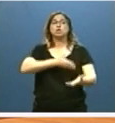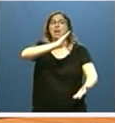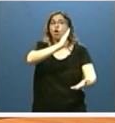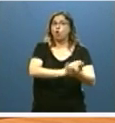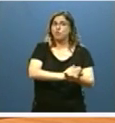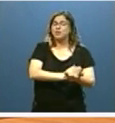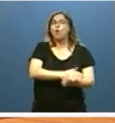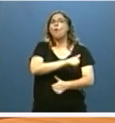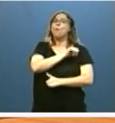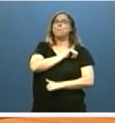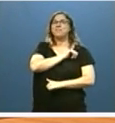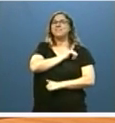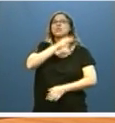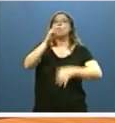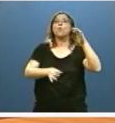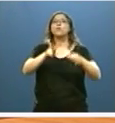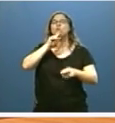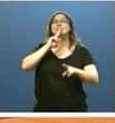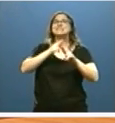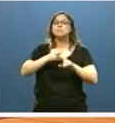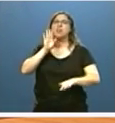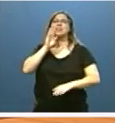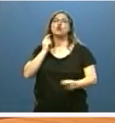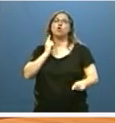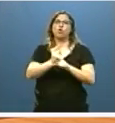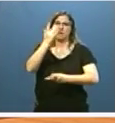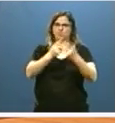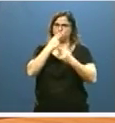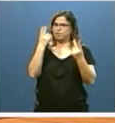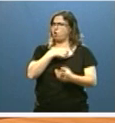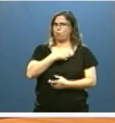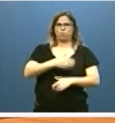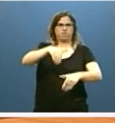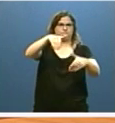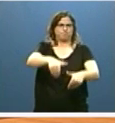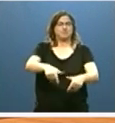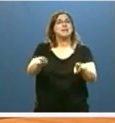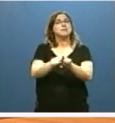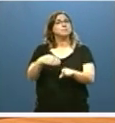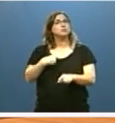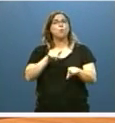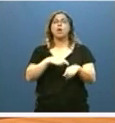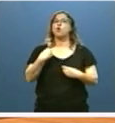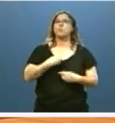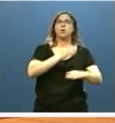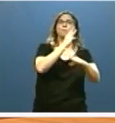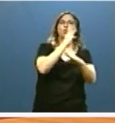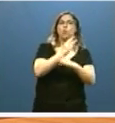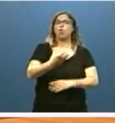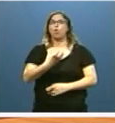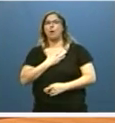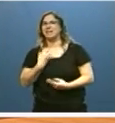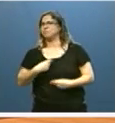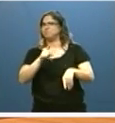juicio oral por delitos contra la Administración Pública. La incompatibilidad de ser al tiempo procurador y alcalde de